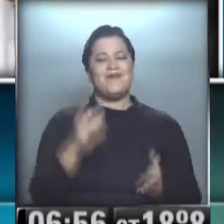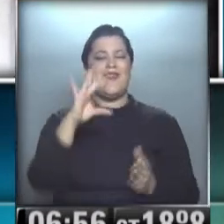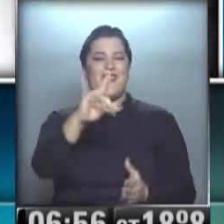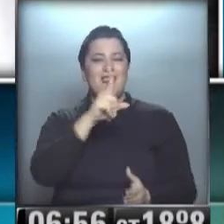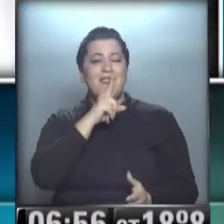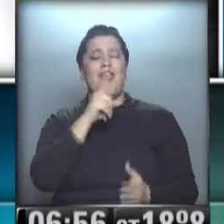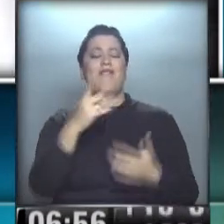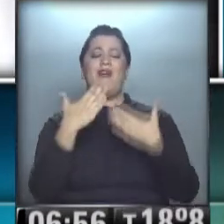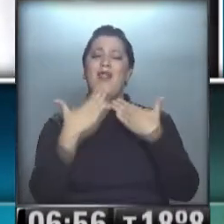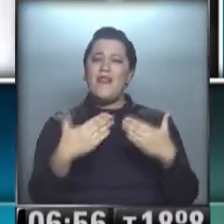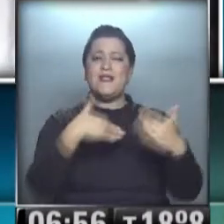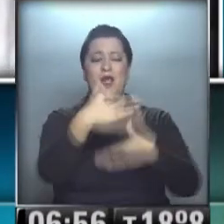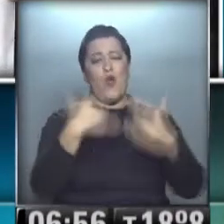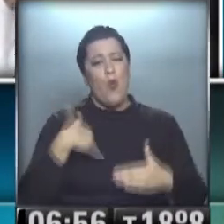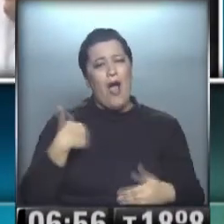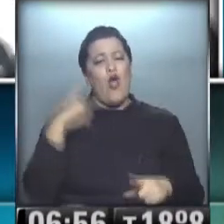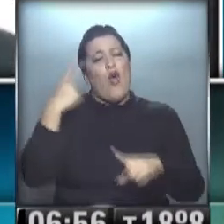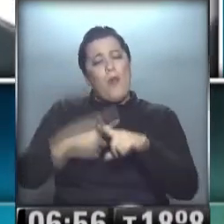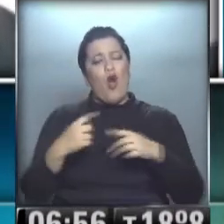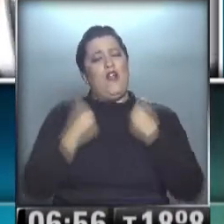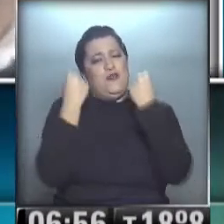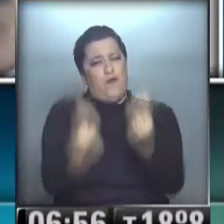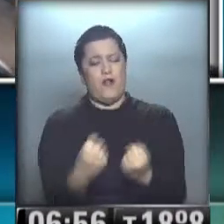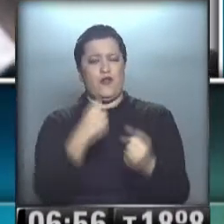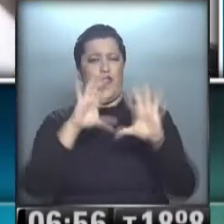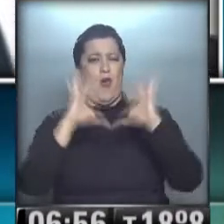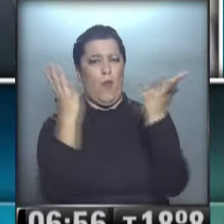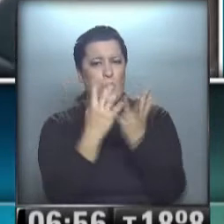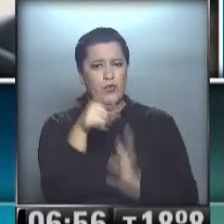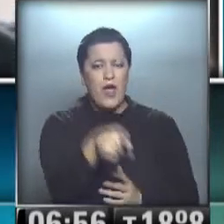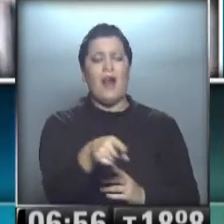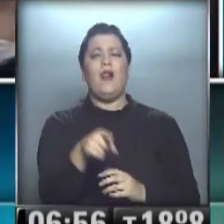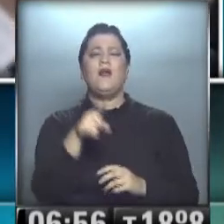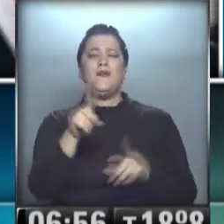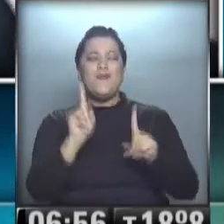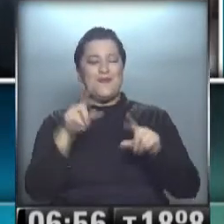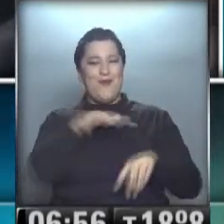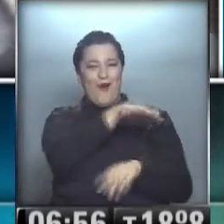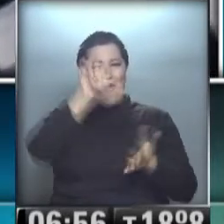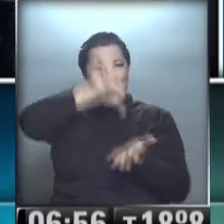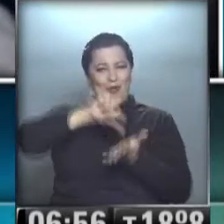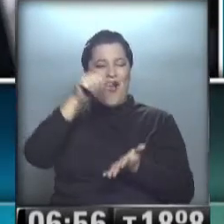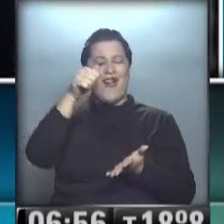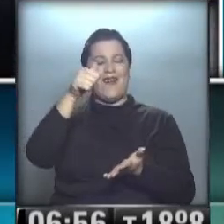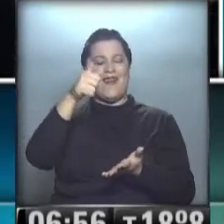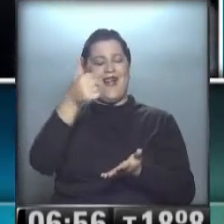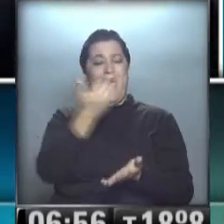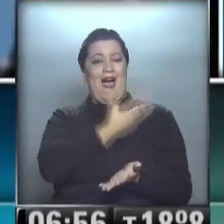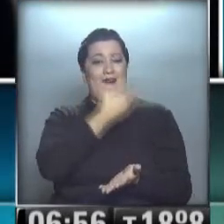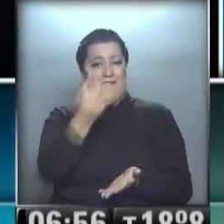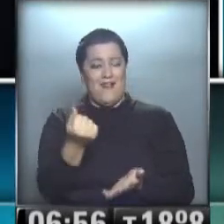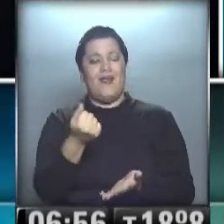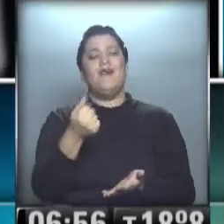agradeció a los jugadores por el esfuerzo brindado en el Mundial. Fue en el predio que la AFA tiene en Ezeiza, donde una multitud recibió